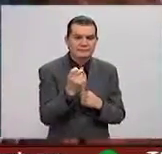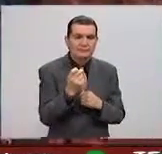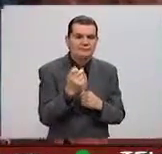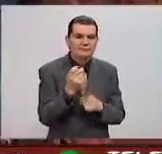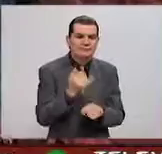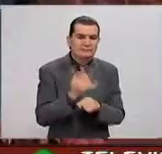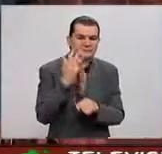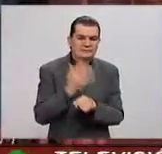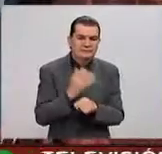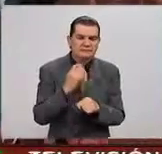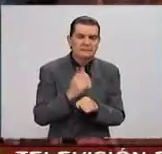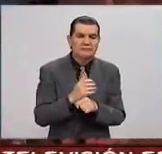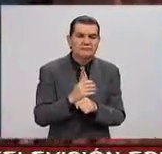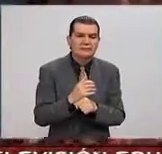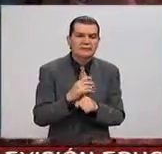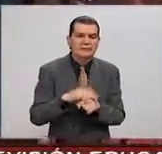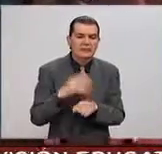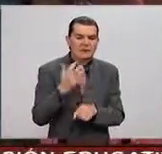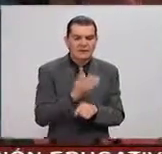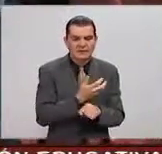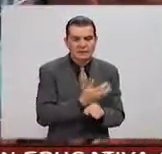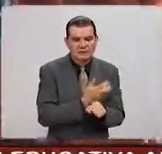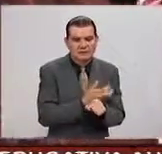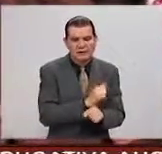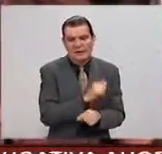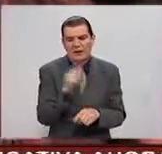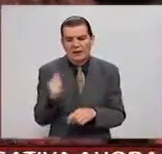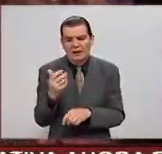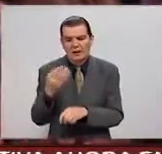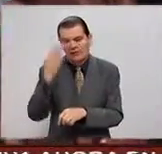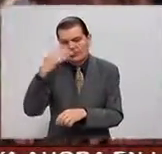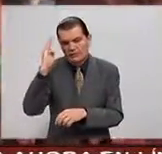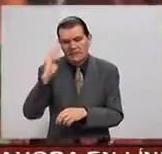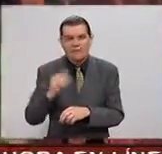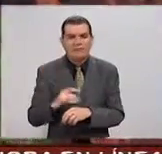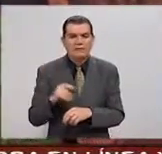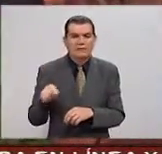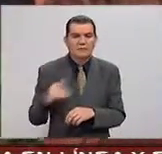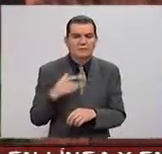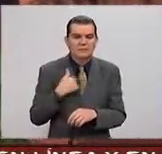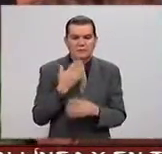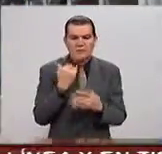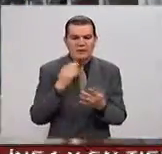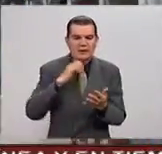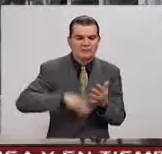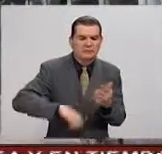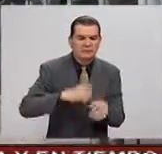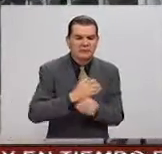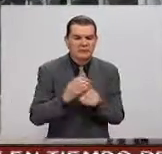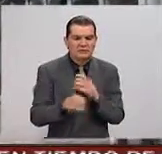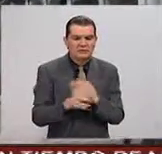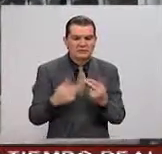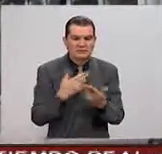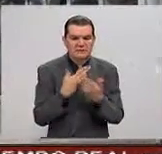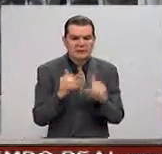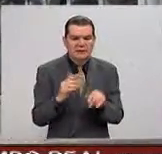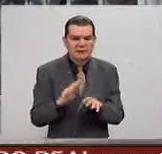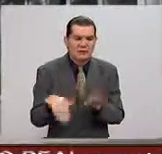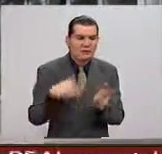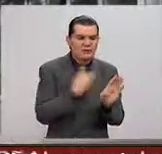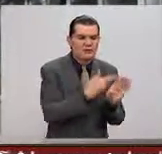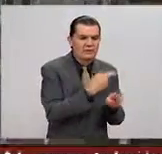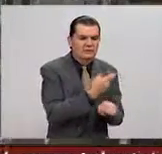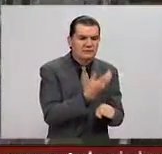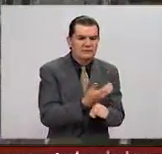desde los Estados Unidos hacia Cuba porque los cubanos no tenemos ningún embargo ni tenemos nada hacia los